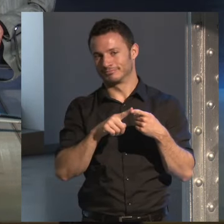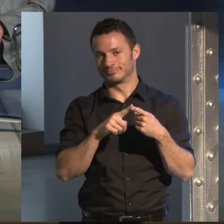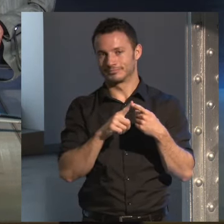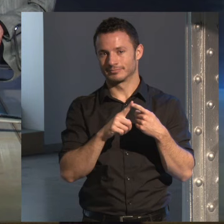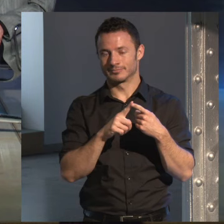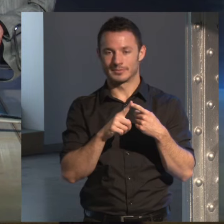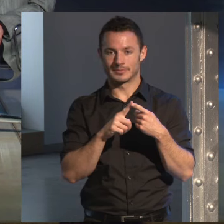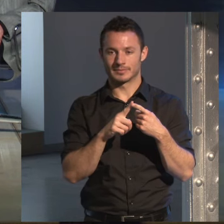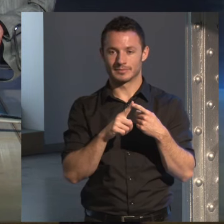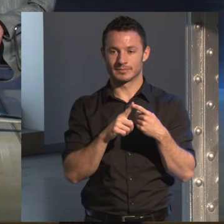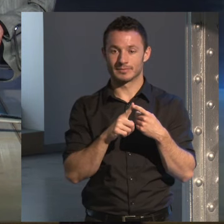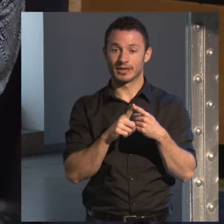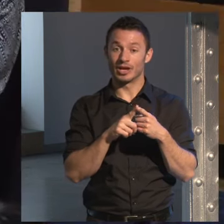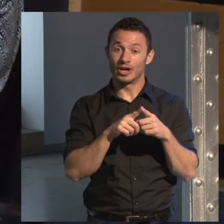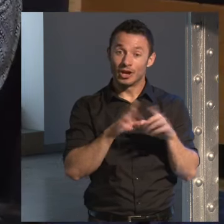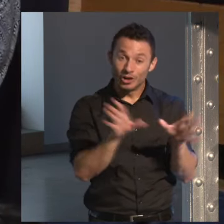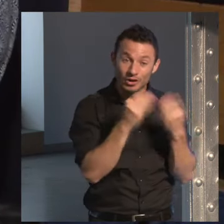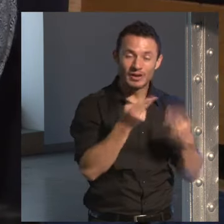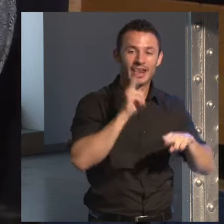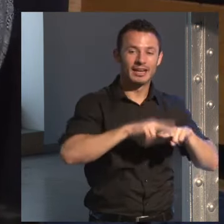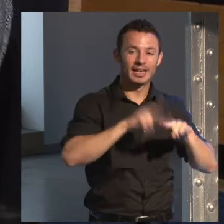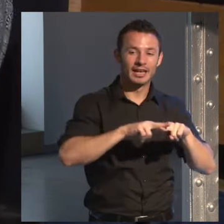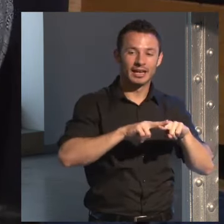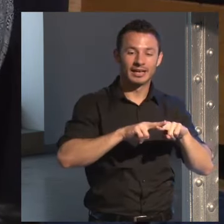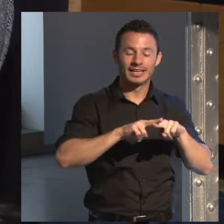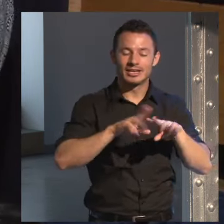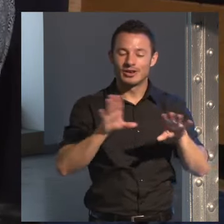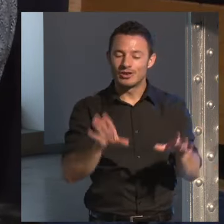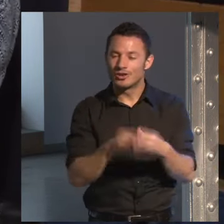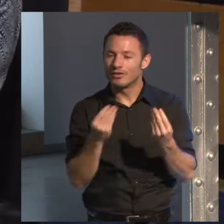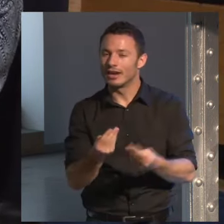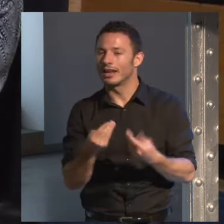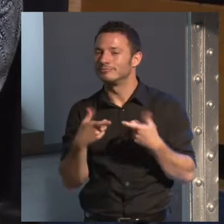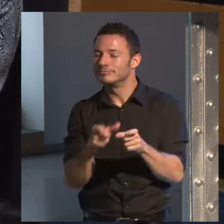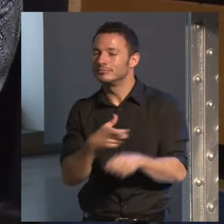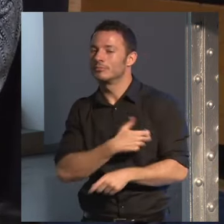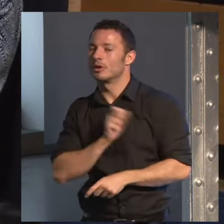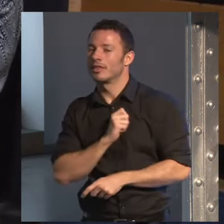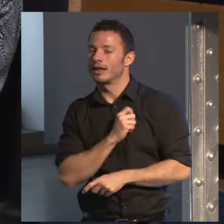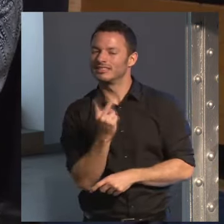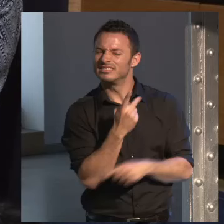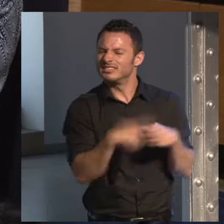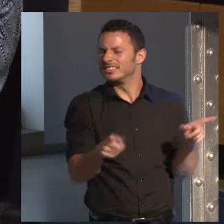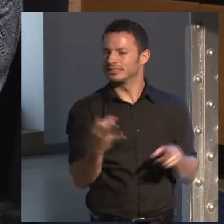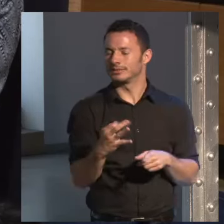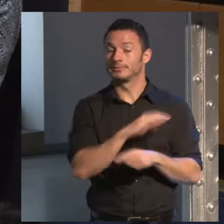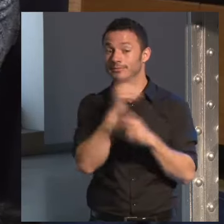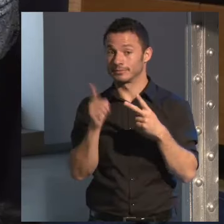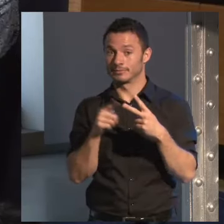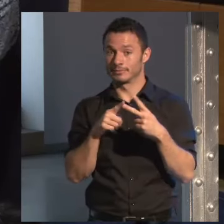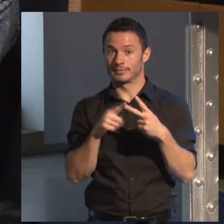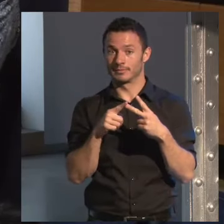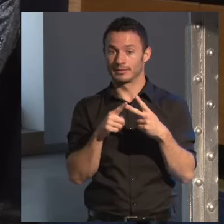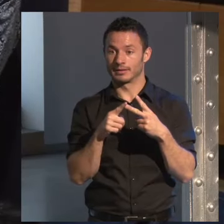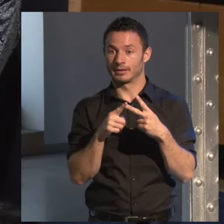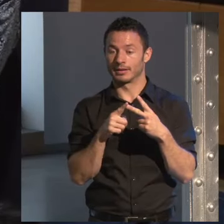entre la novela negra y la novela policíaca? y la segunda pregunta antes